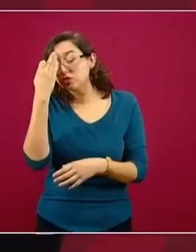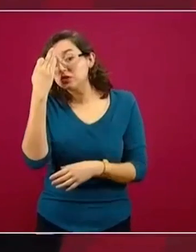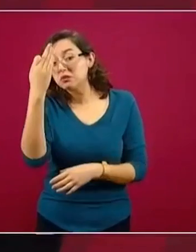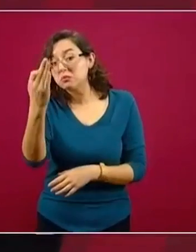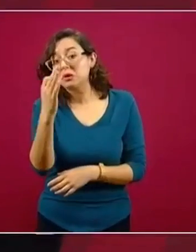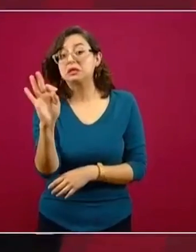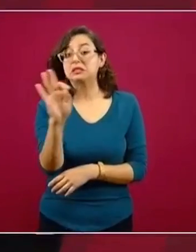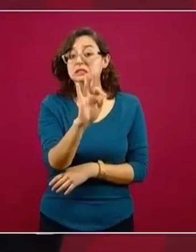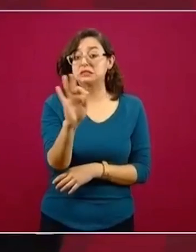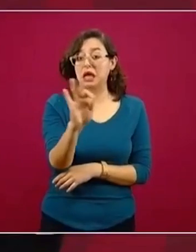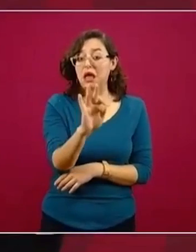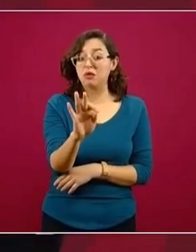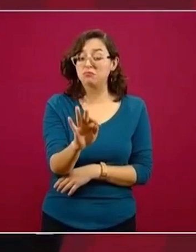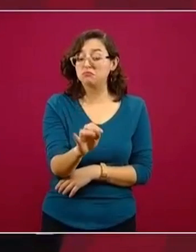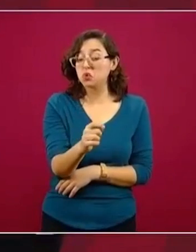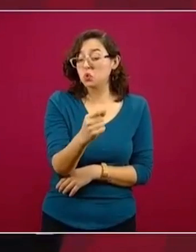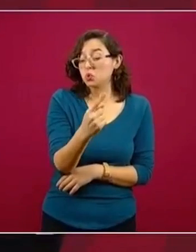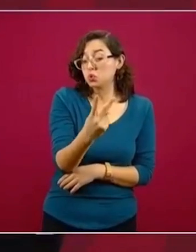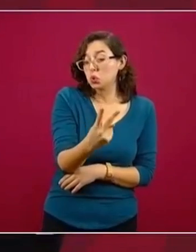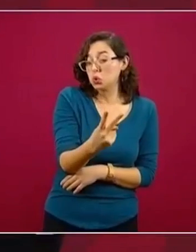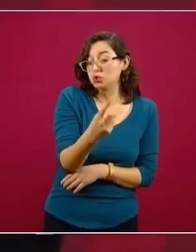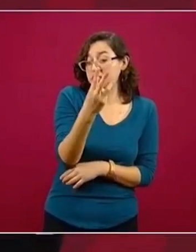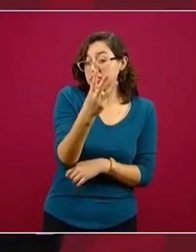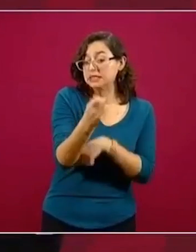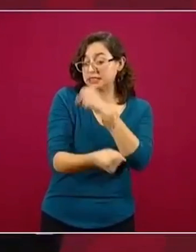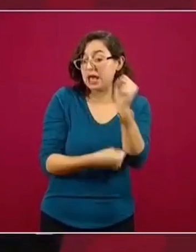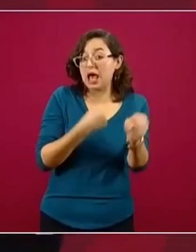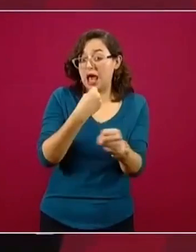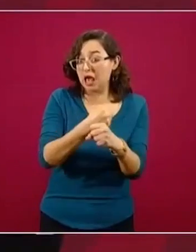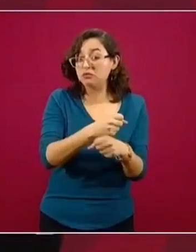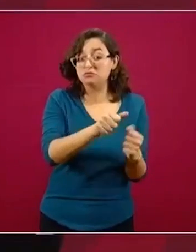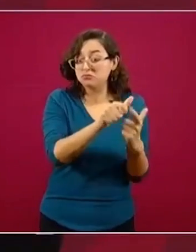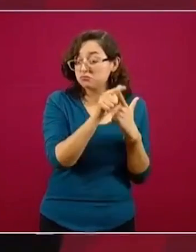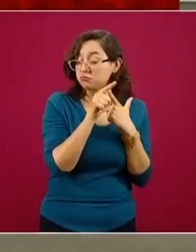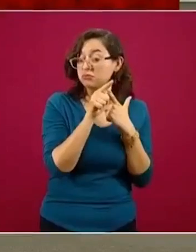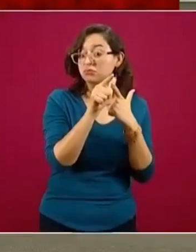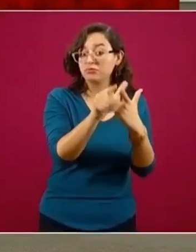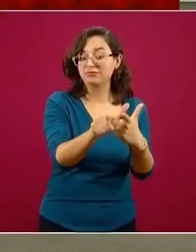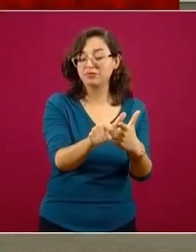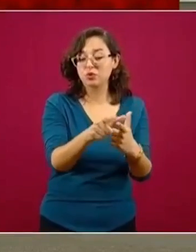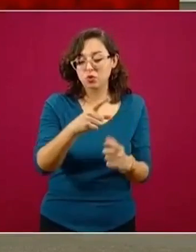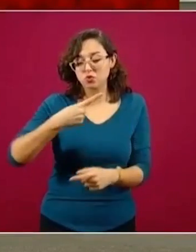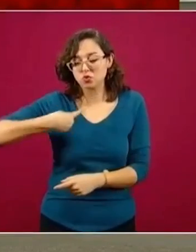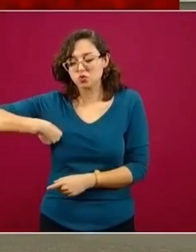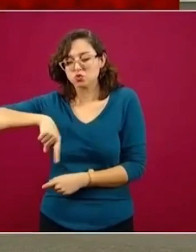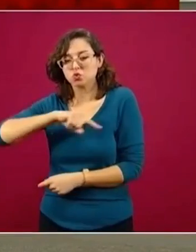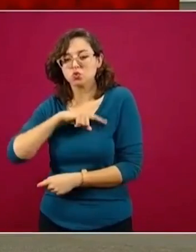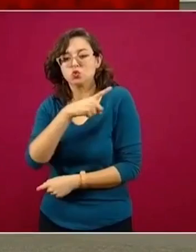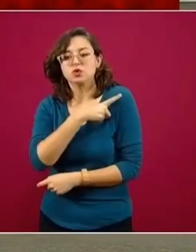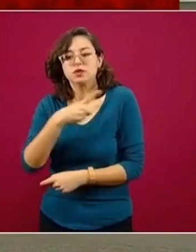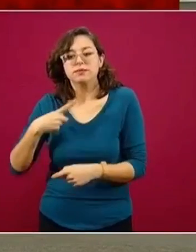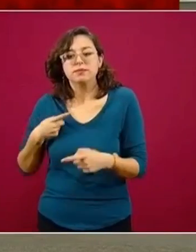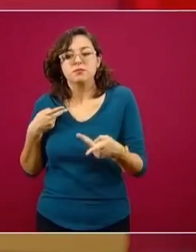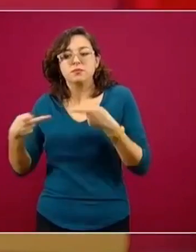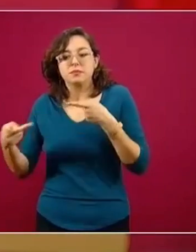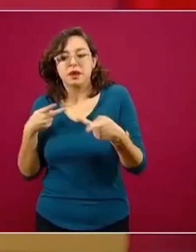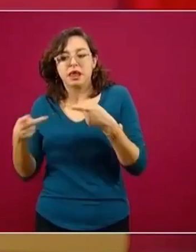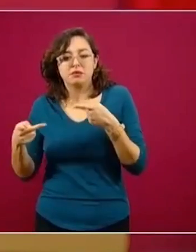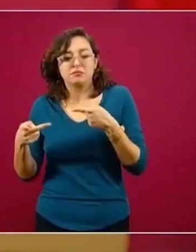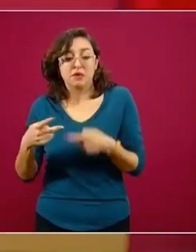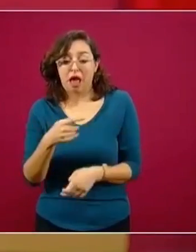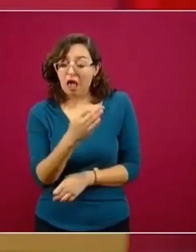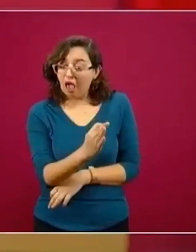al menos por un par de años, dos o tres años, la preparación ahora es para vivir